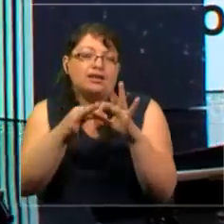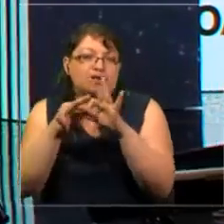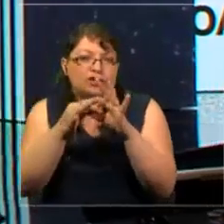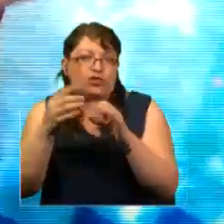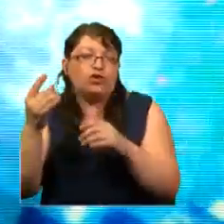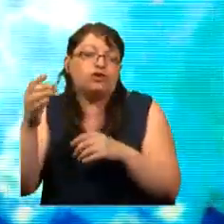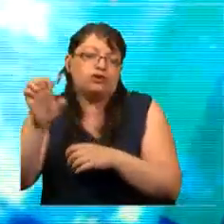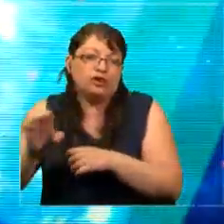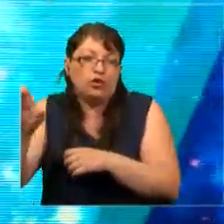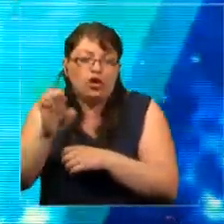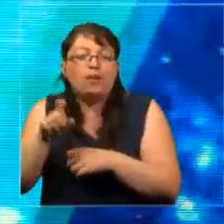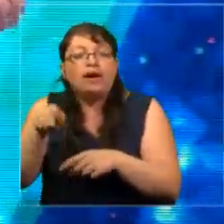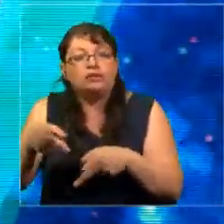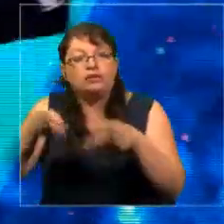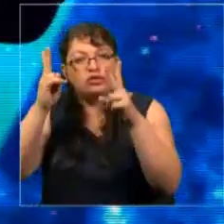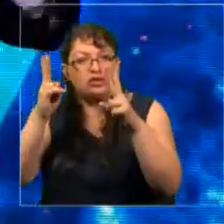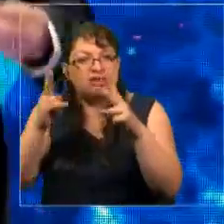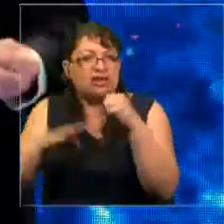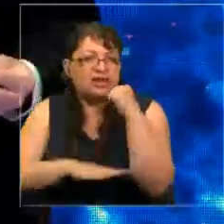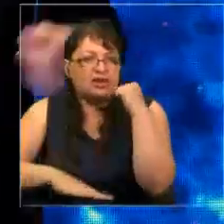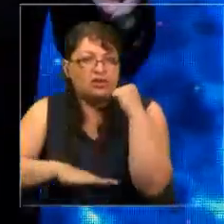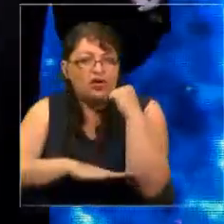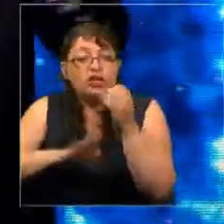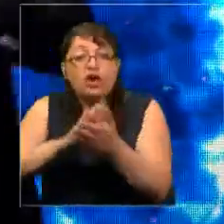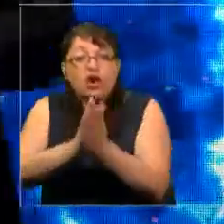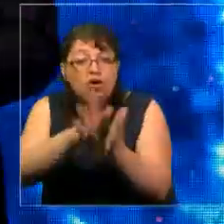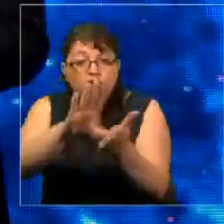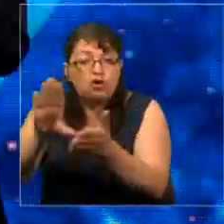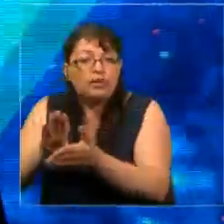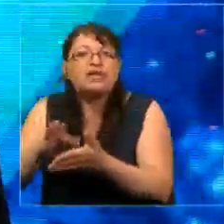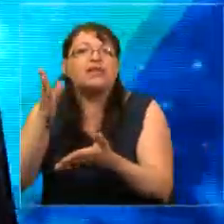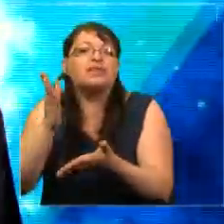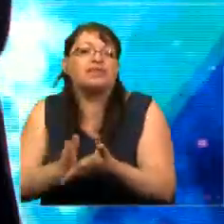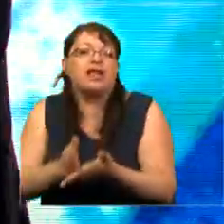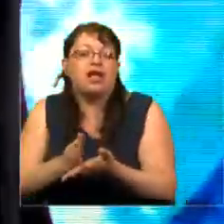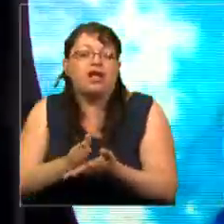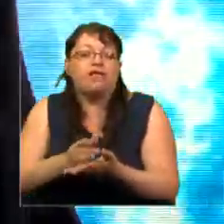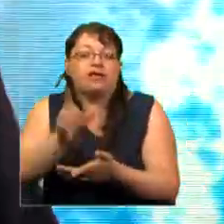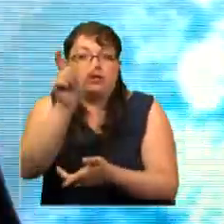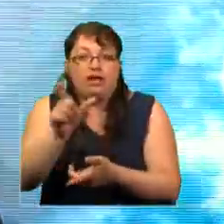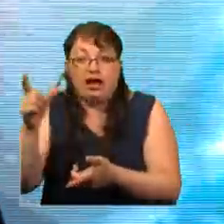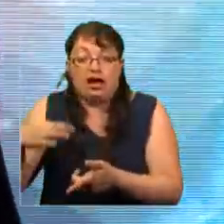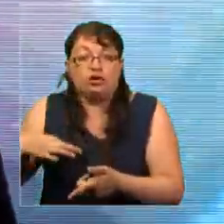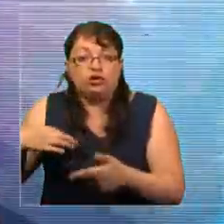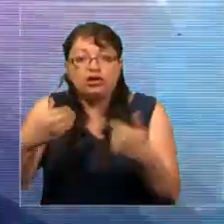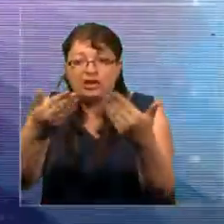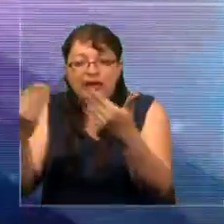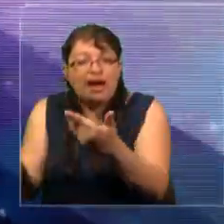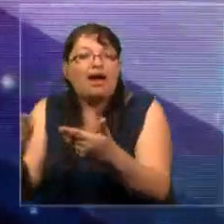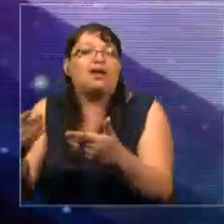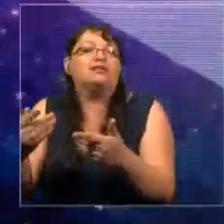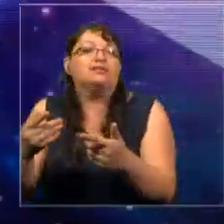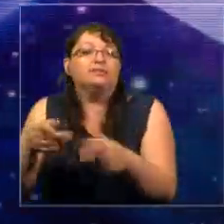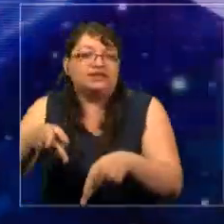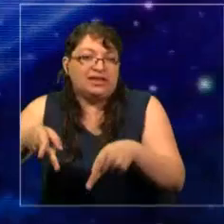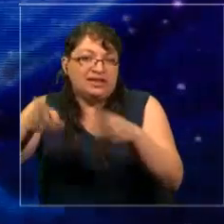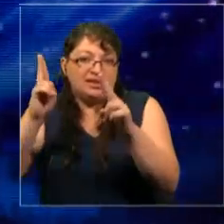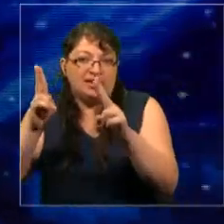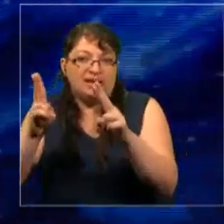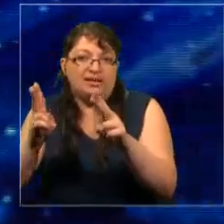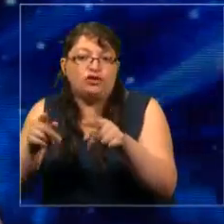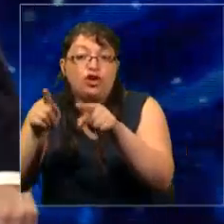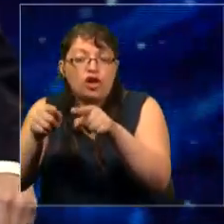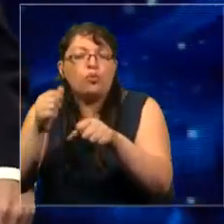es un derecho fundamental que todas las naciones deben otorgar a sus ciudadanos. Todos los ciudadanos deben demandar a los